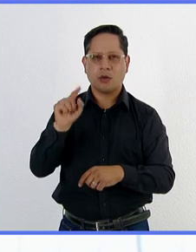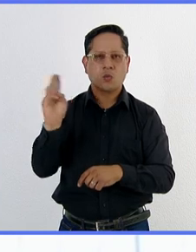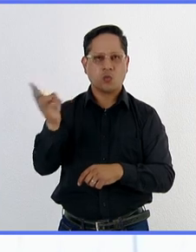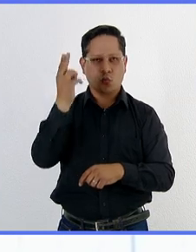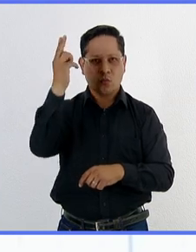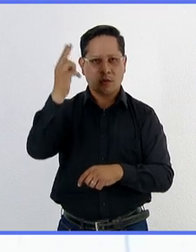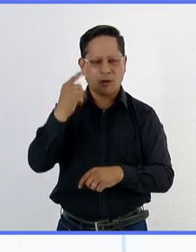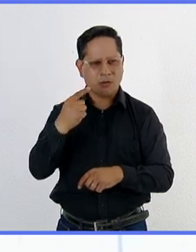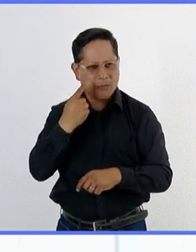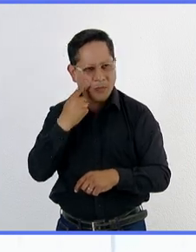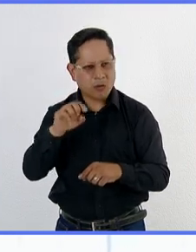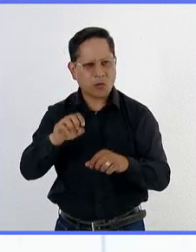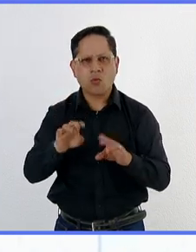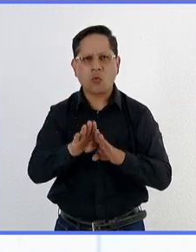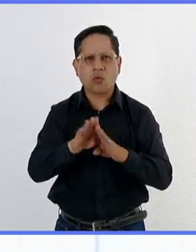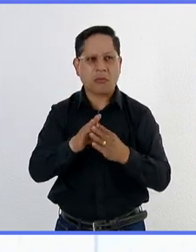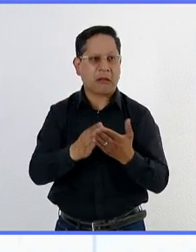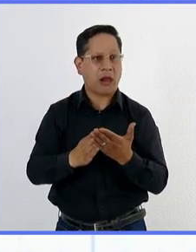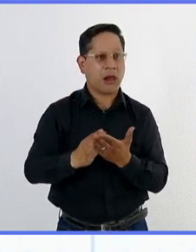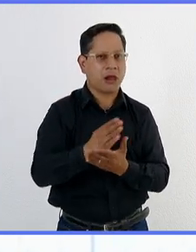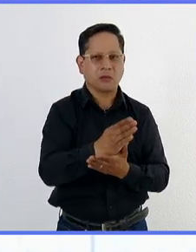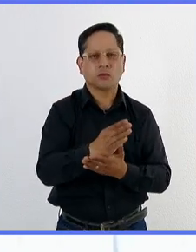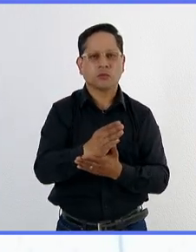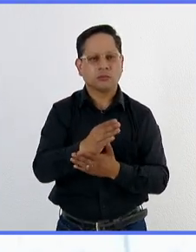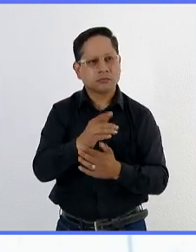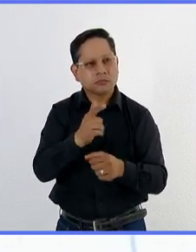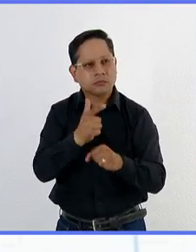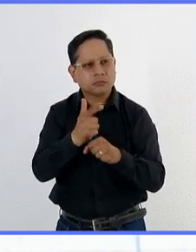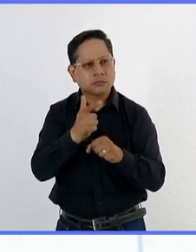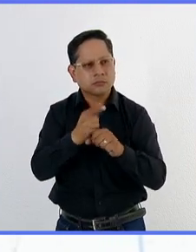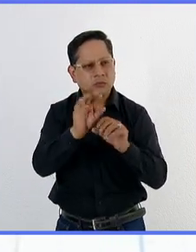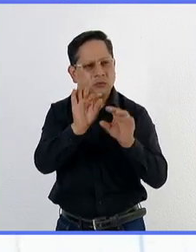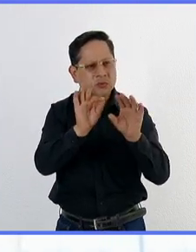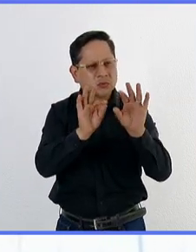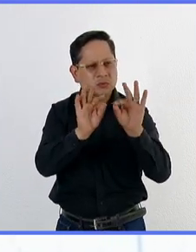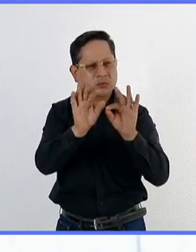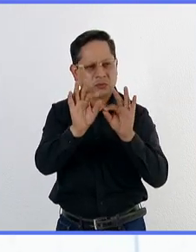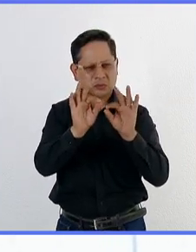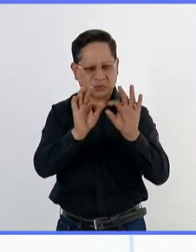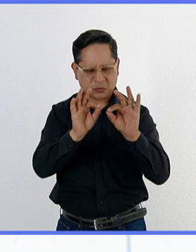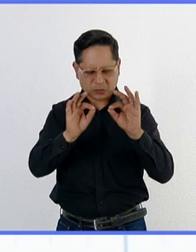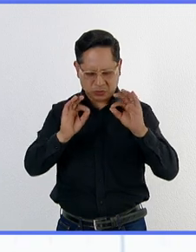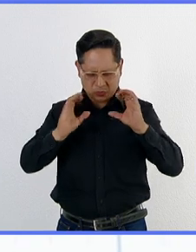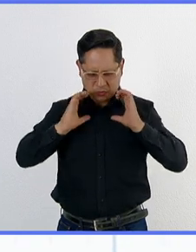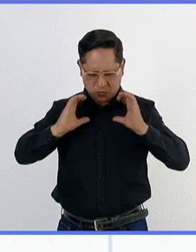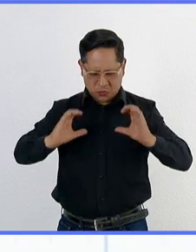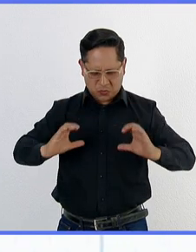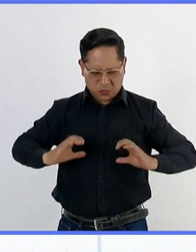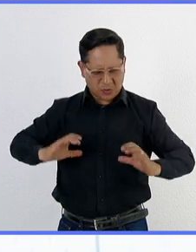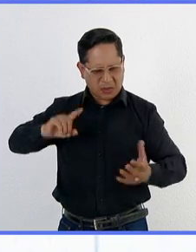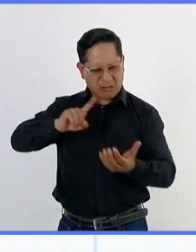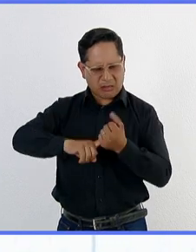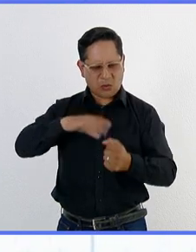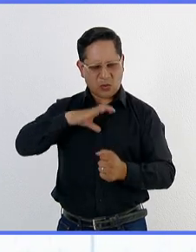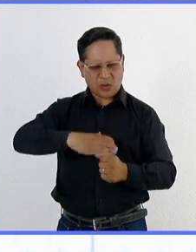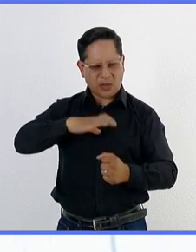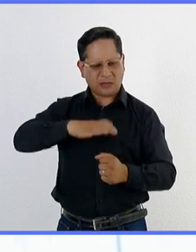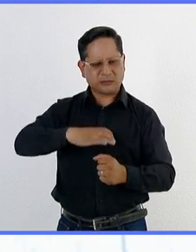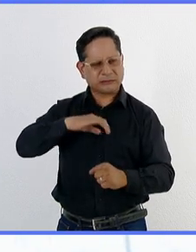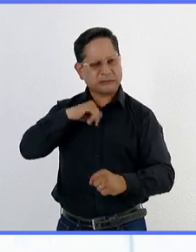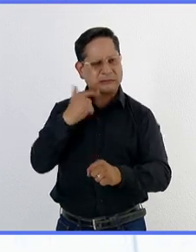desarrolla una técnica no invasiva para encontrar los compuestos exactos que se encuentran en el organismo de las personas con cáncer.